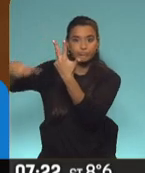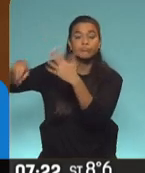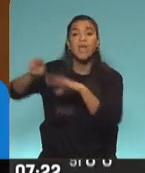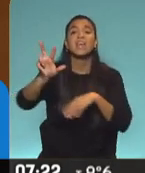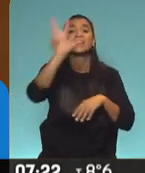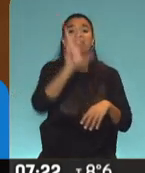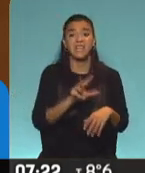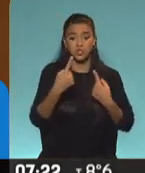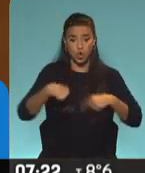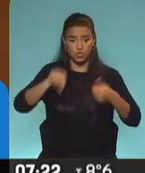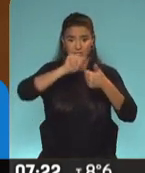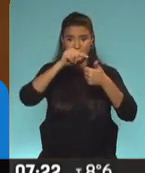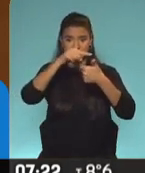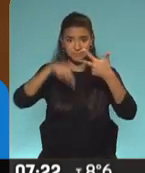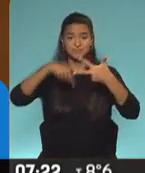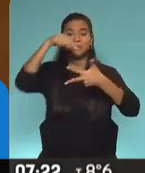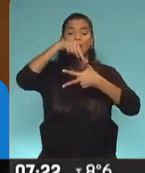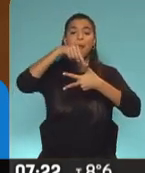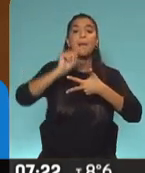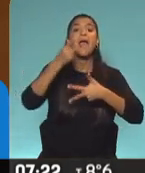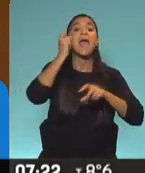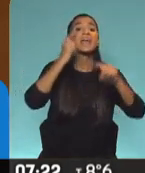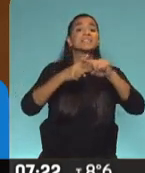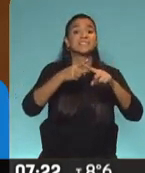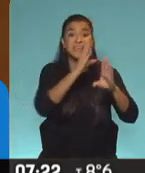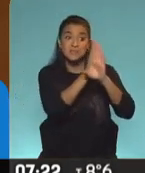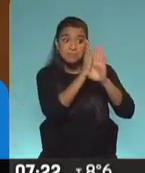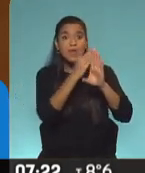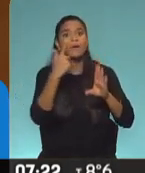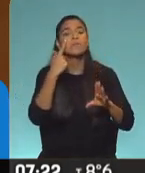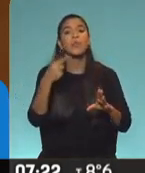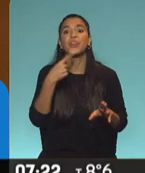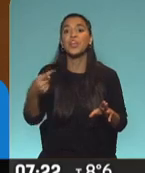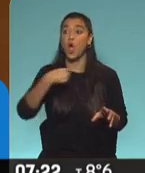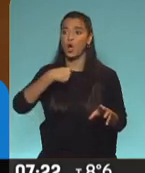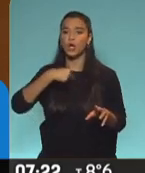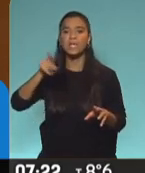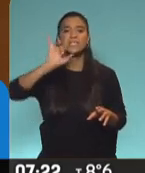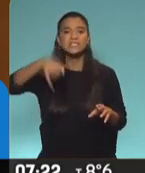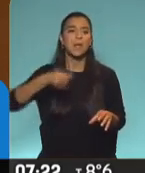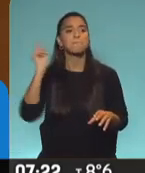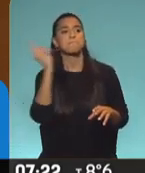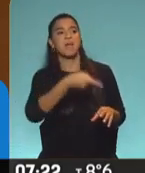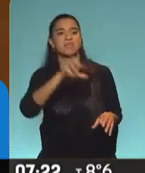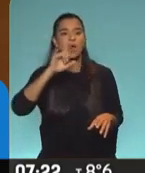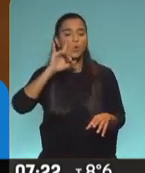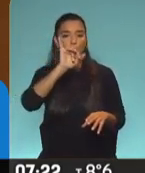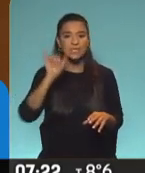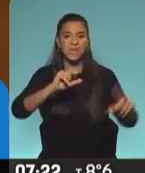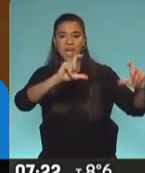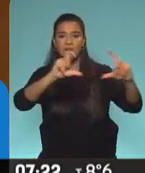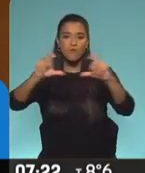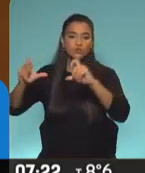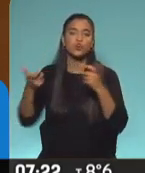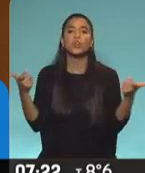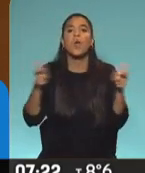acreditadas. La primera, hubo una ex espía que reconoció que fue ella quien mandó a Alan Ruiz a sacar fotos en una